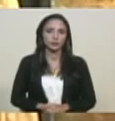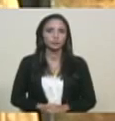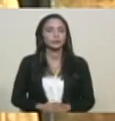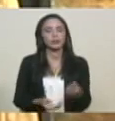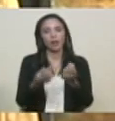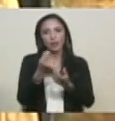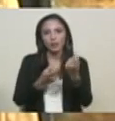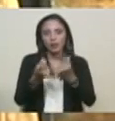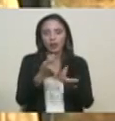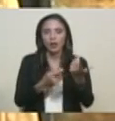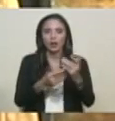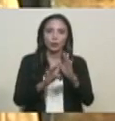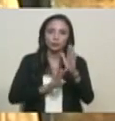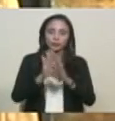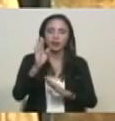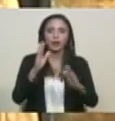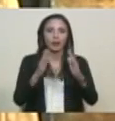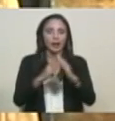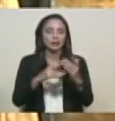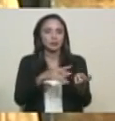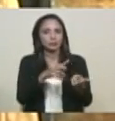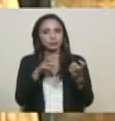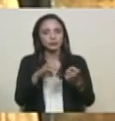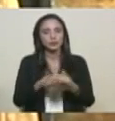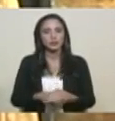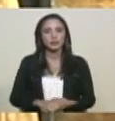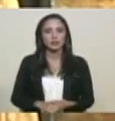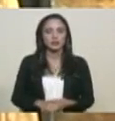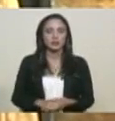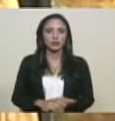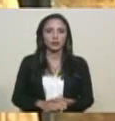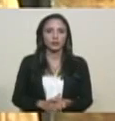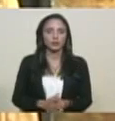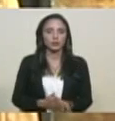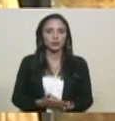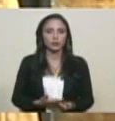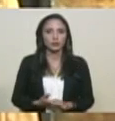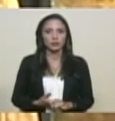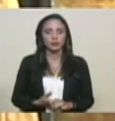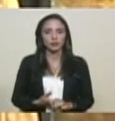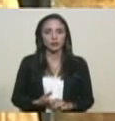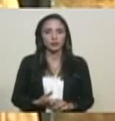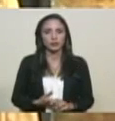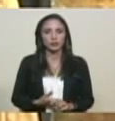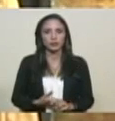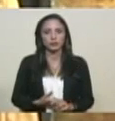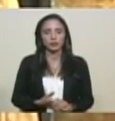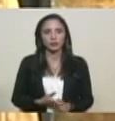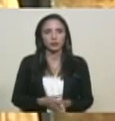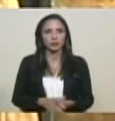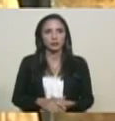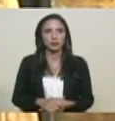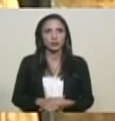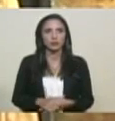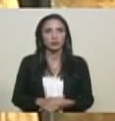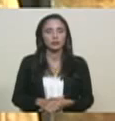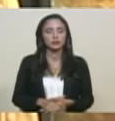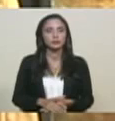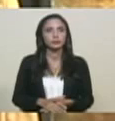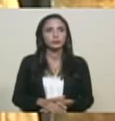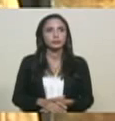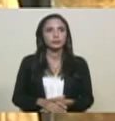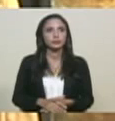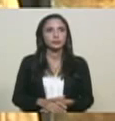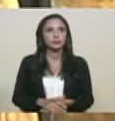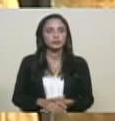en inversión, en vivienda, en salario, en salud, en carne de la patria. Quiere decir que